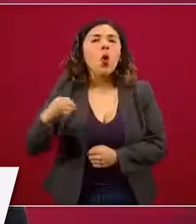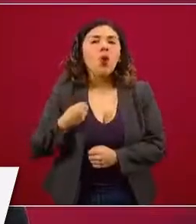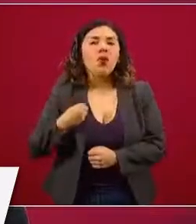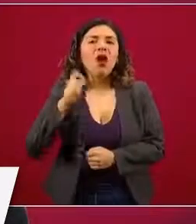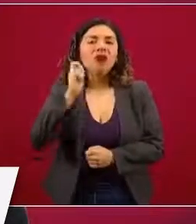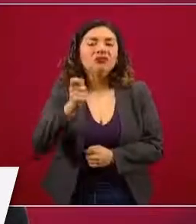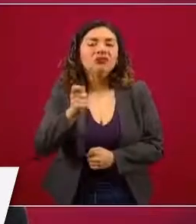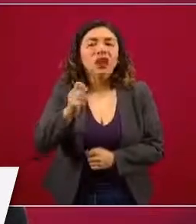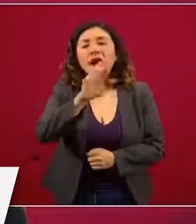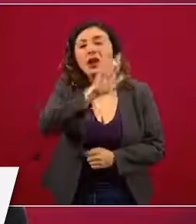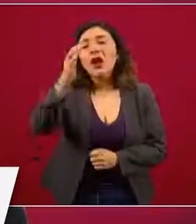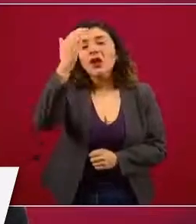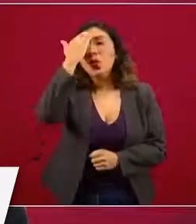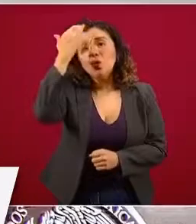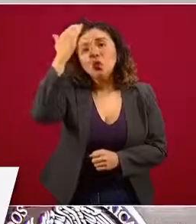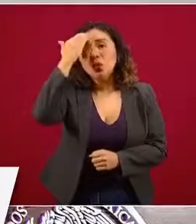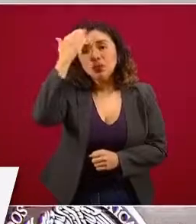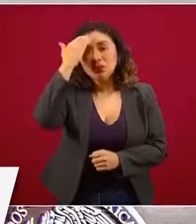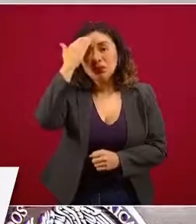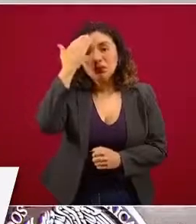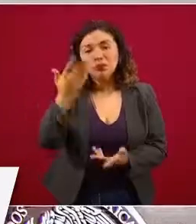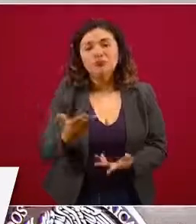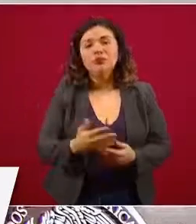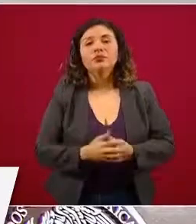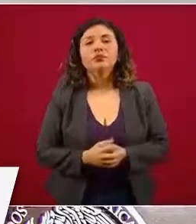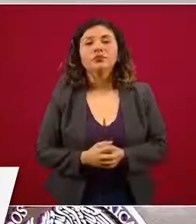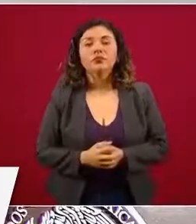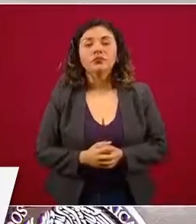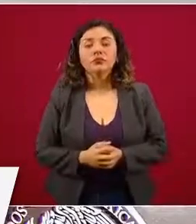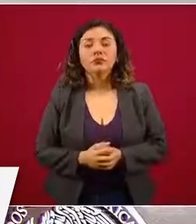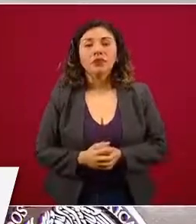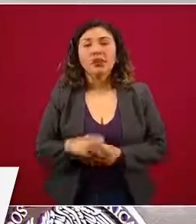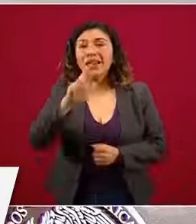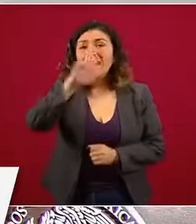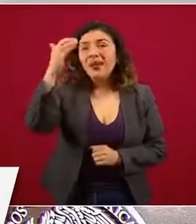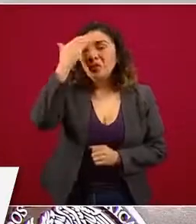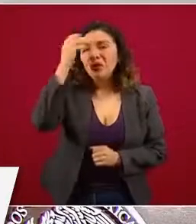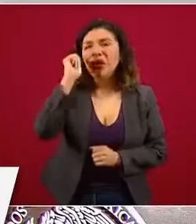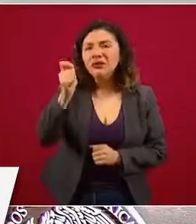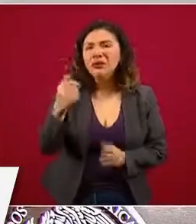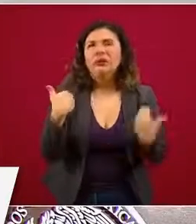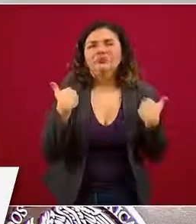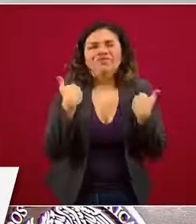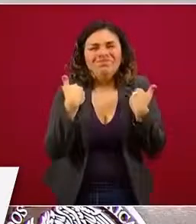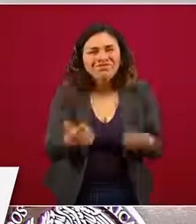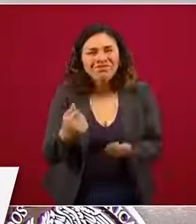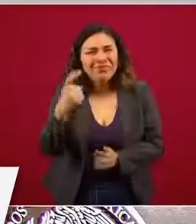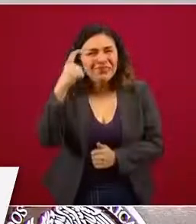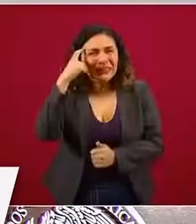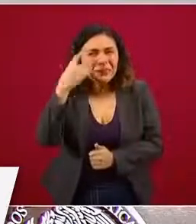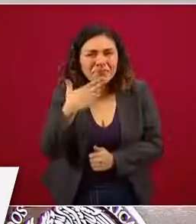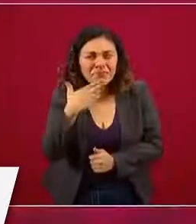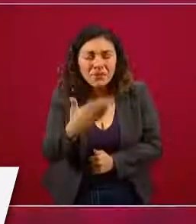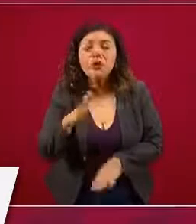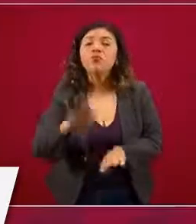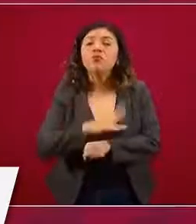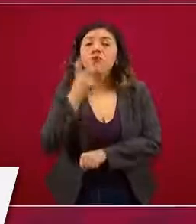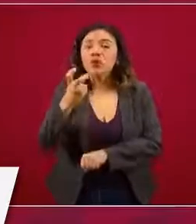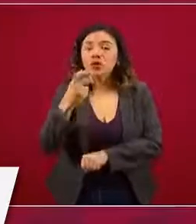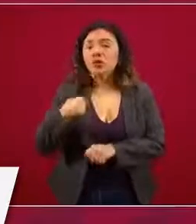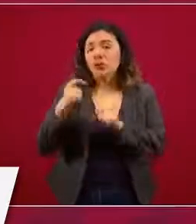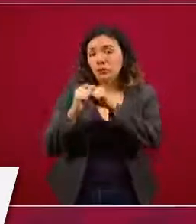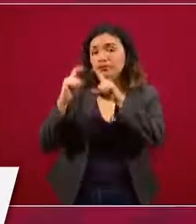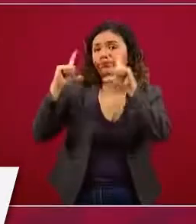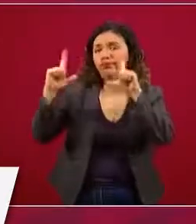el reconocimiento. Sí, es acción consciente. Por ello, presentaremos